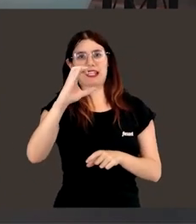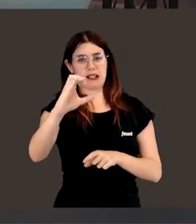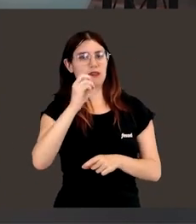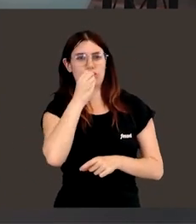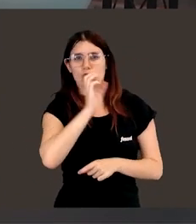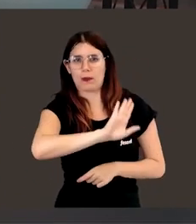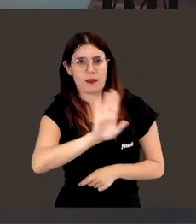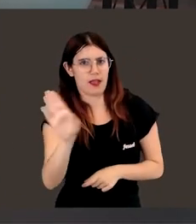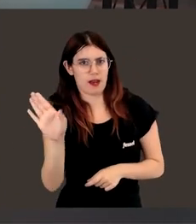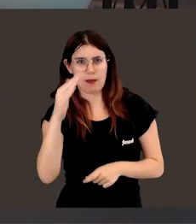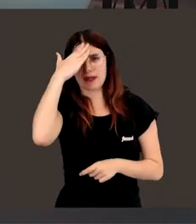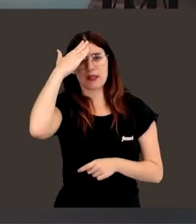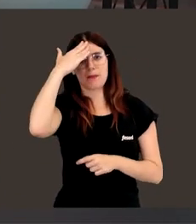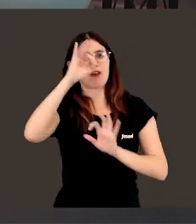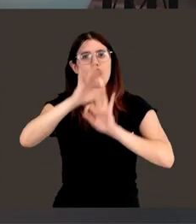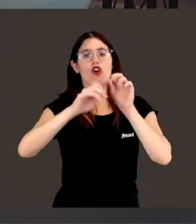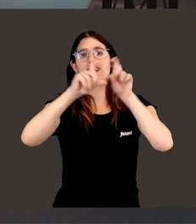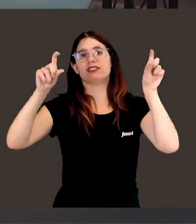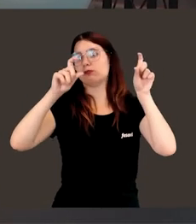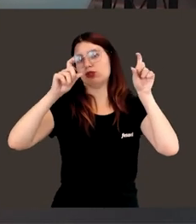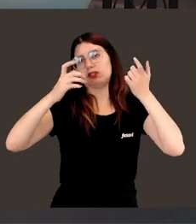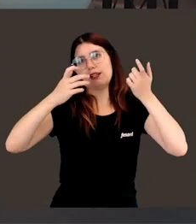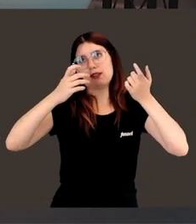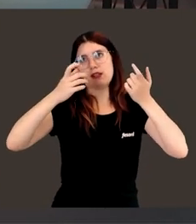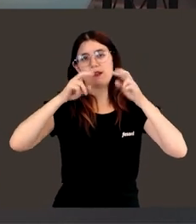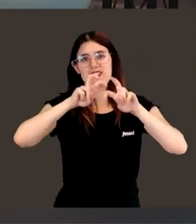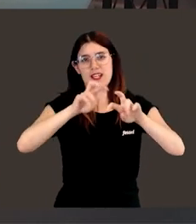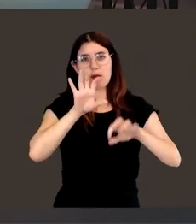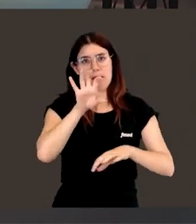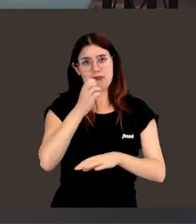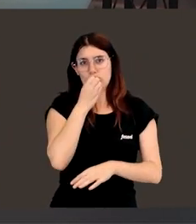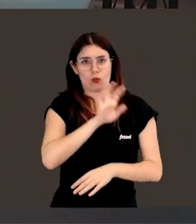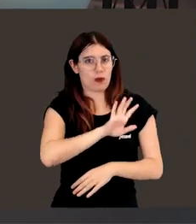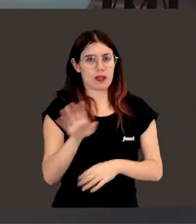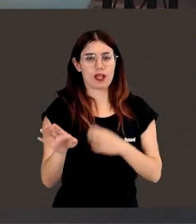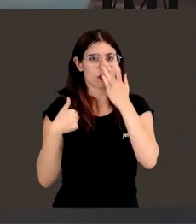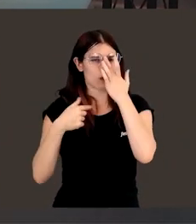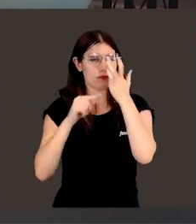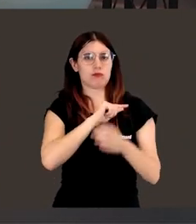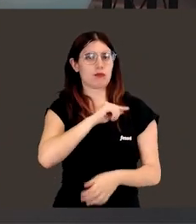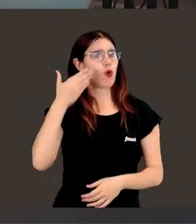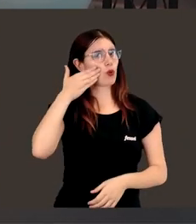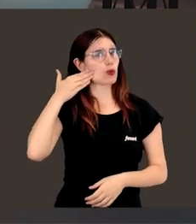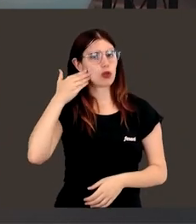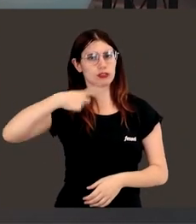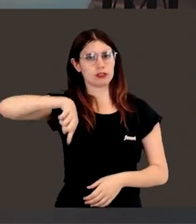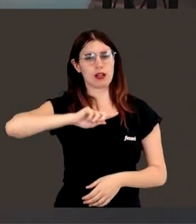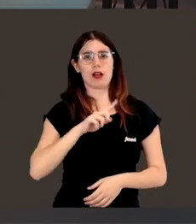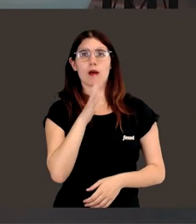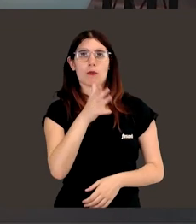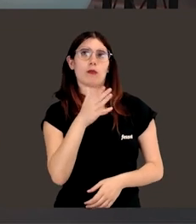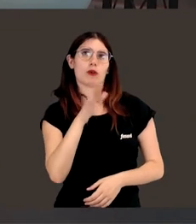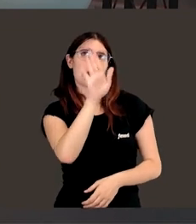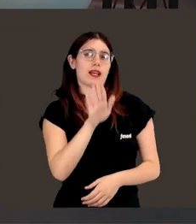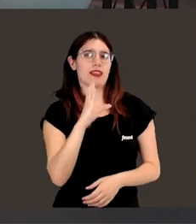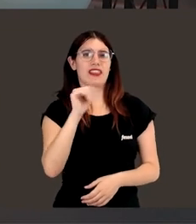de los principales organismos de investigación del país y siempre me siento muy orgullosa, ¿no?, de pertenecer al CSIC, que me parece una gran